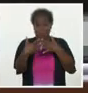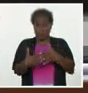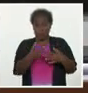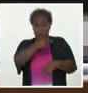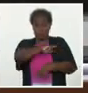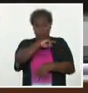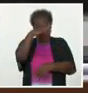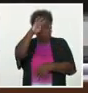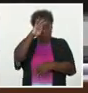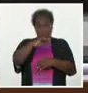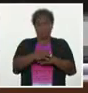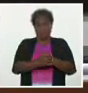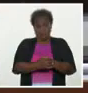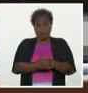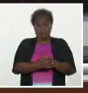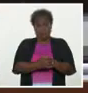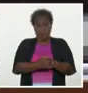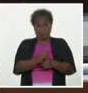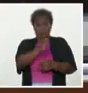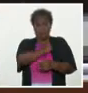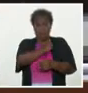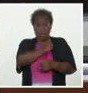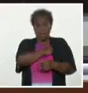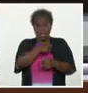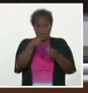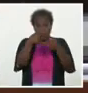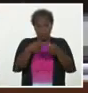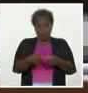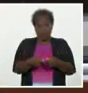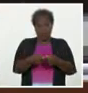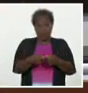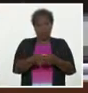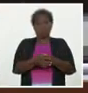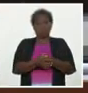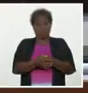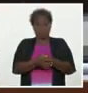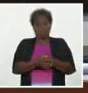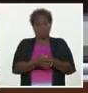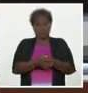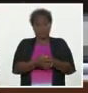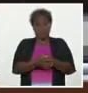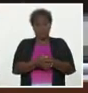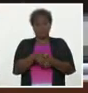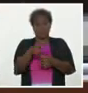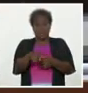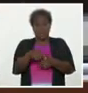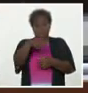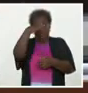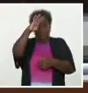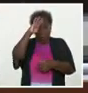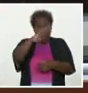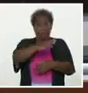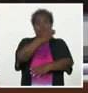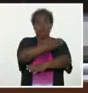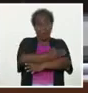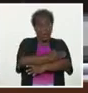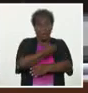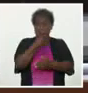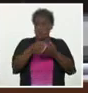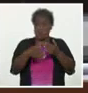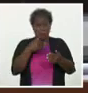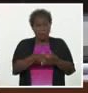se ha tratado de imponer con relación a Cuba en medio de esta situación.